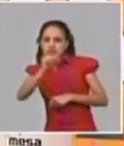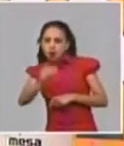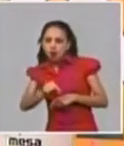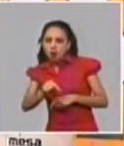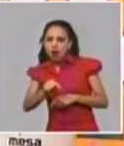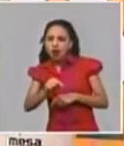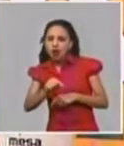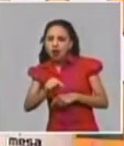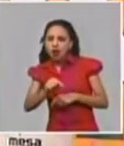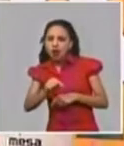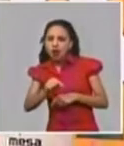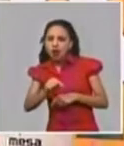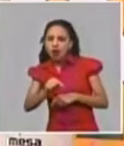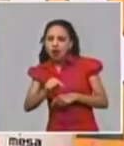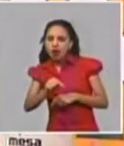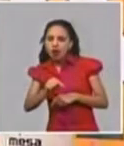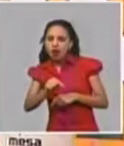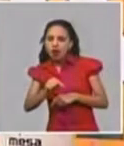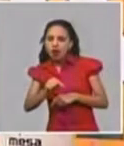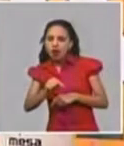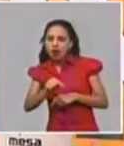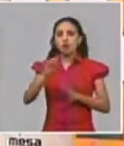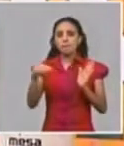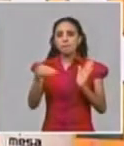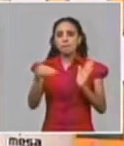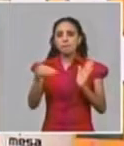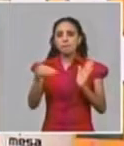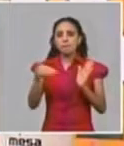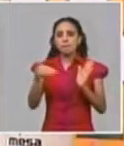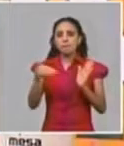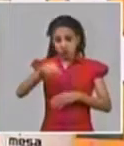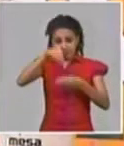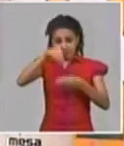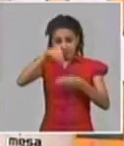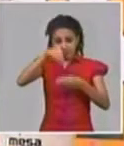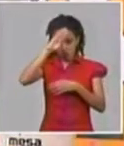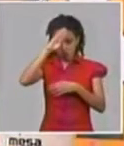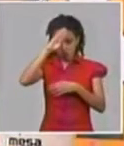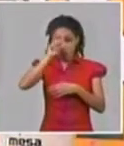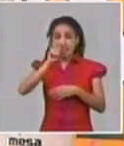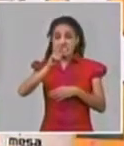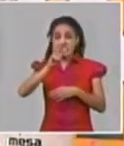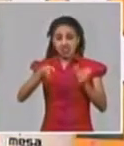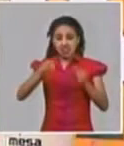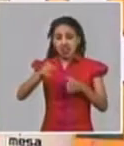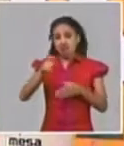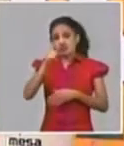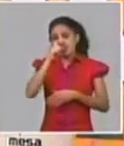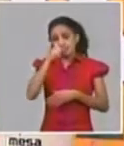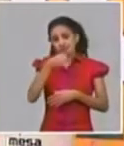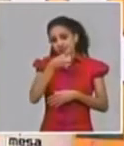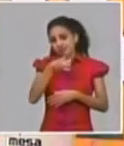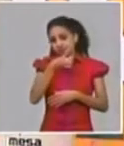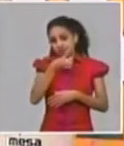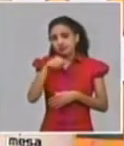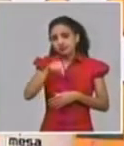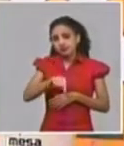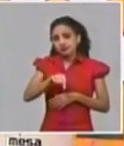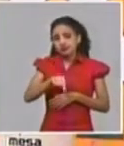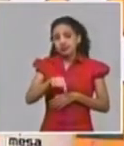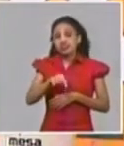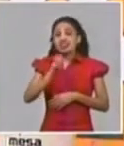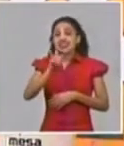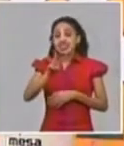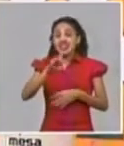alrededor de 82.000 personas en el país de la tercera edad tienen tres las tres enfermedades más más